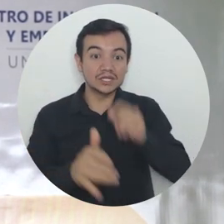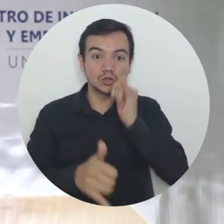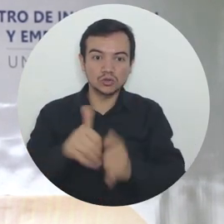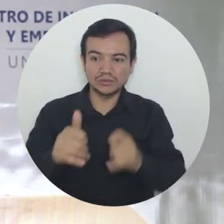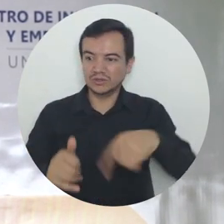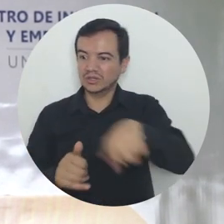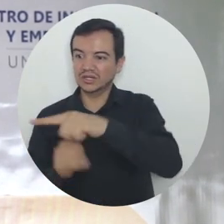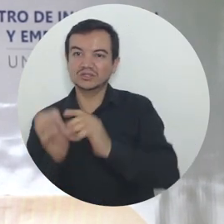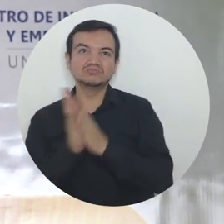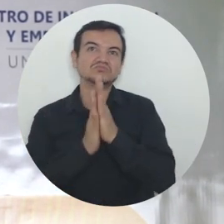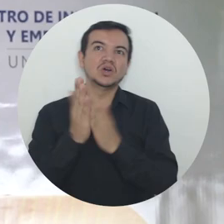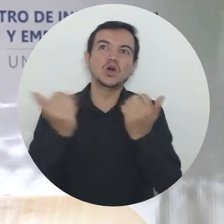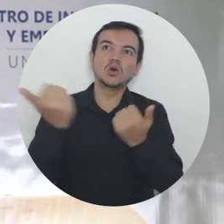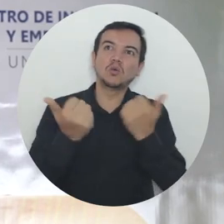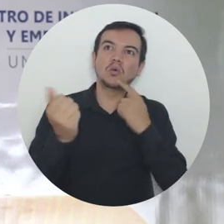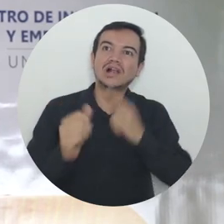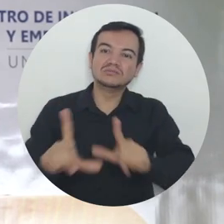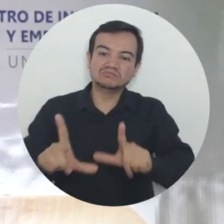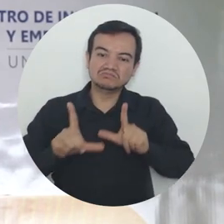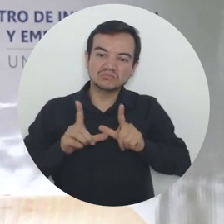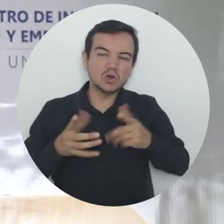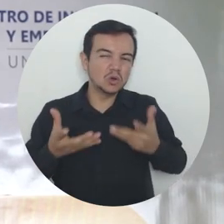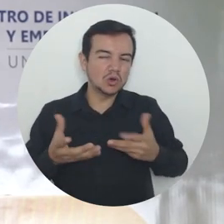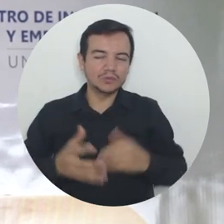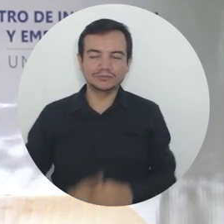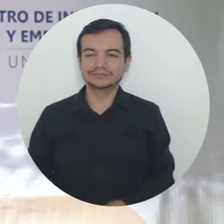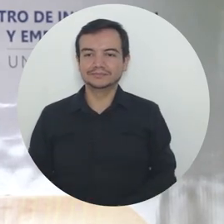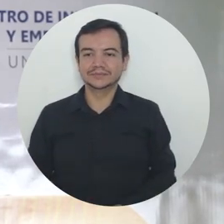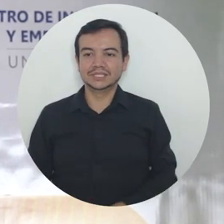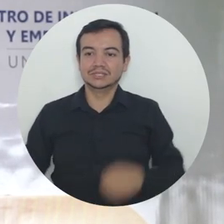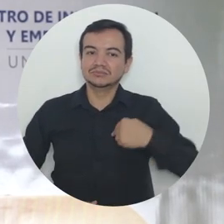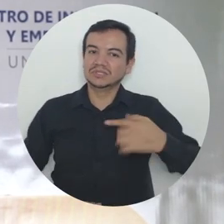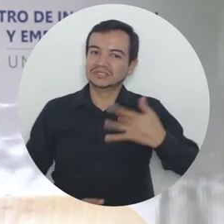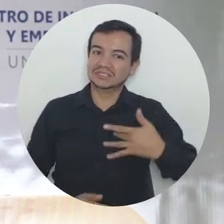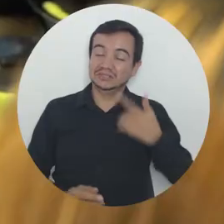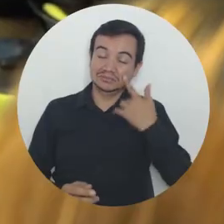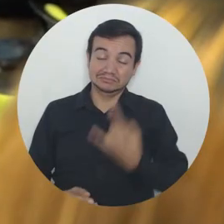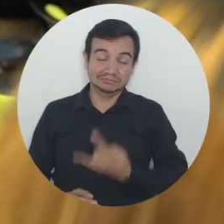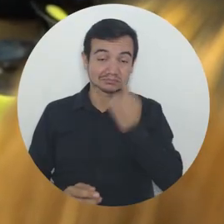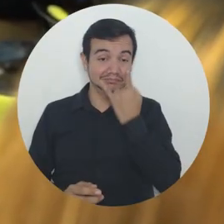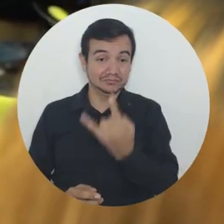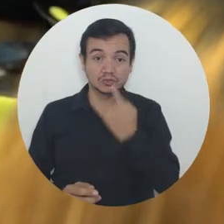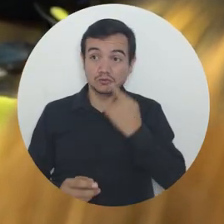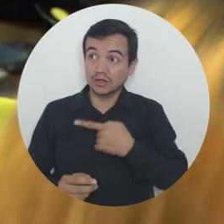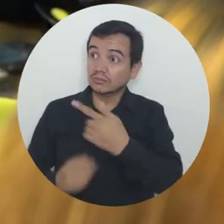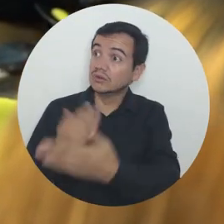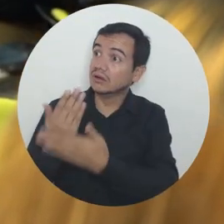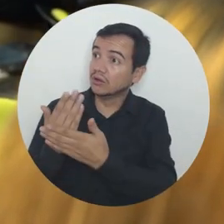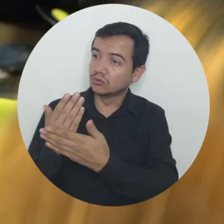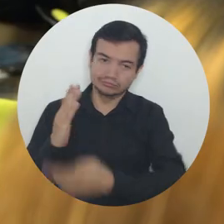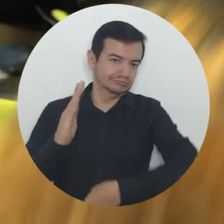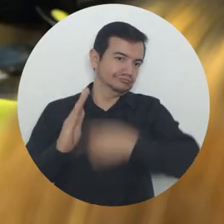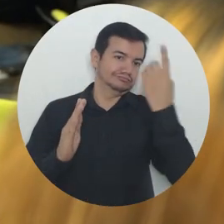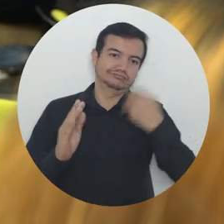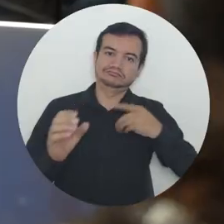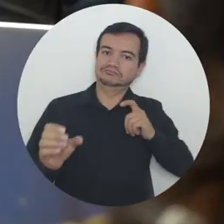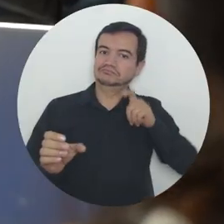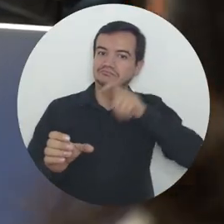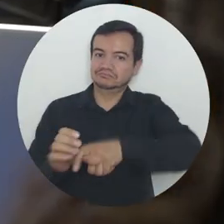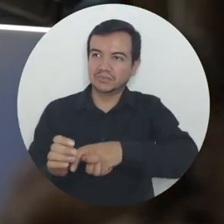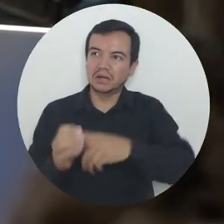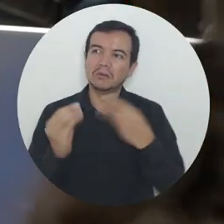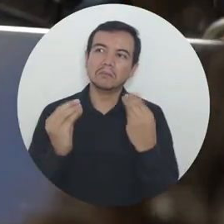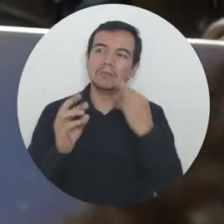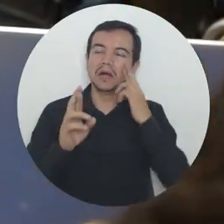presente en esto. Además de tener prioridad en las personas de último semestre, que estamos buscando una idea de grado.